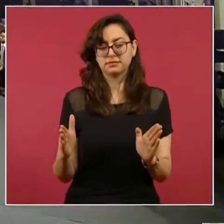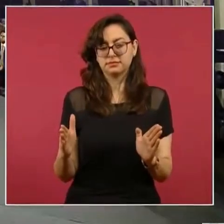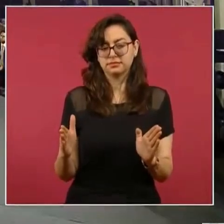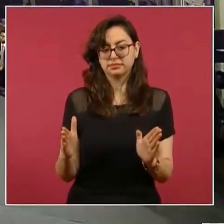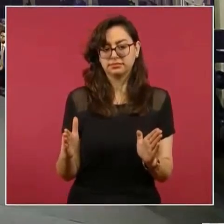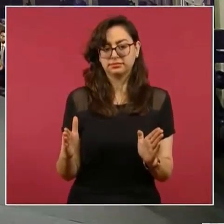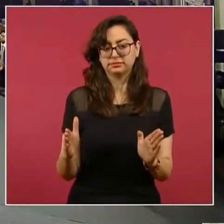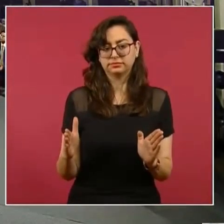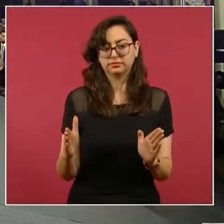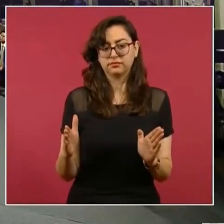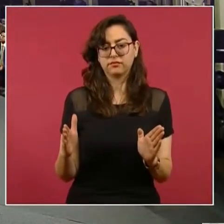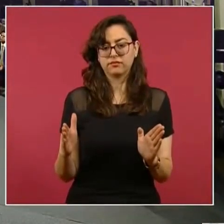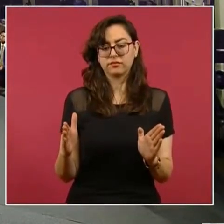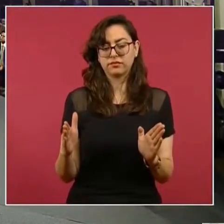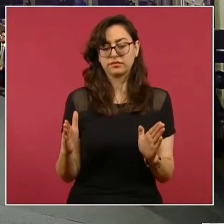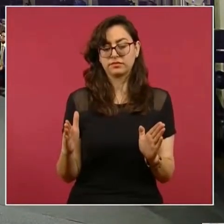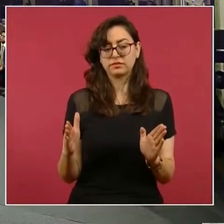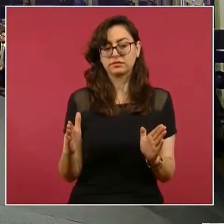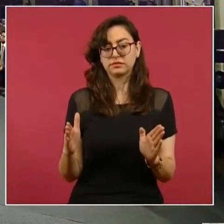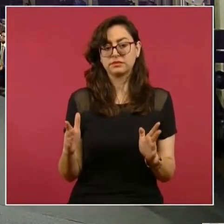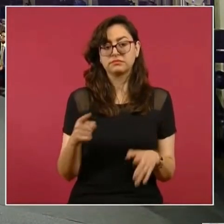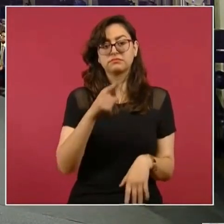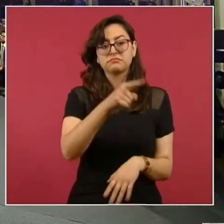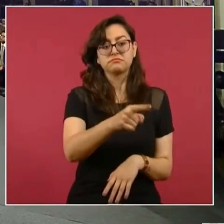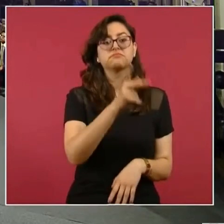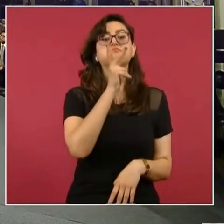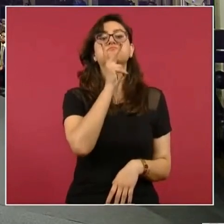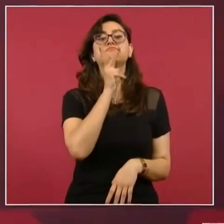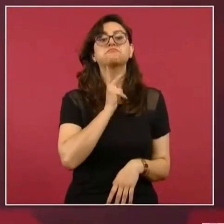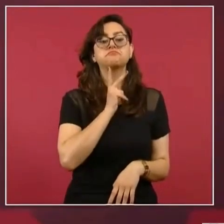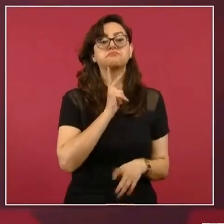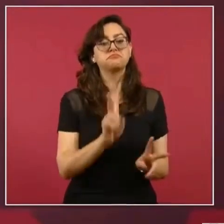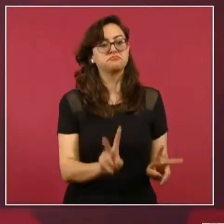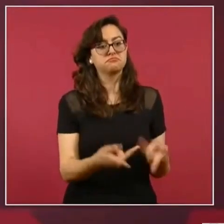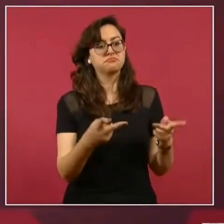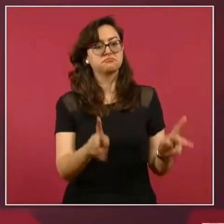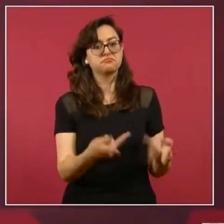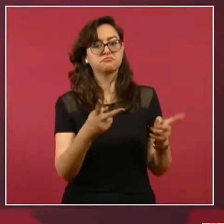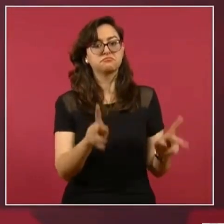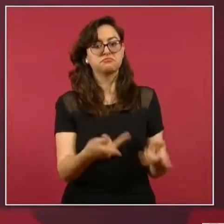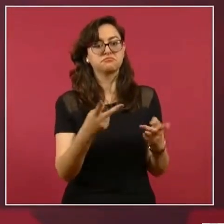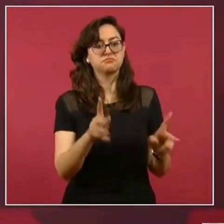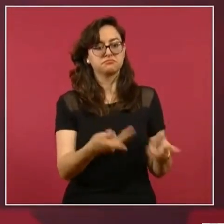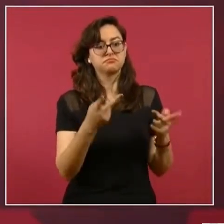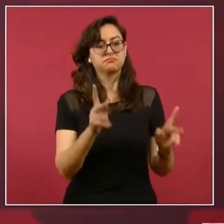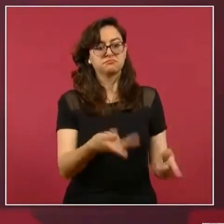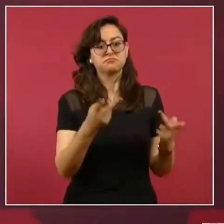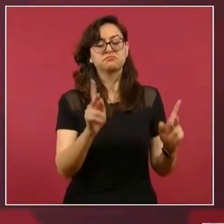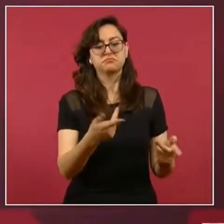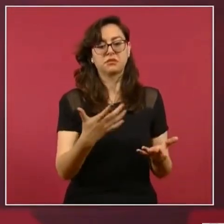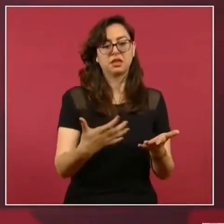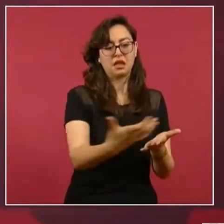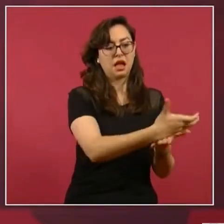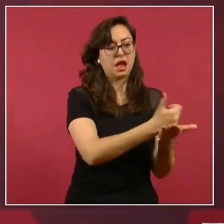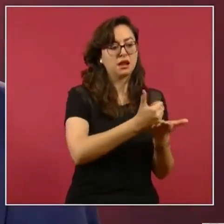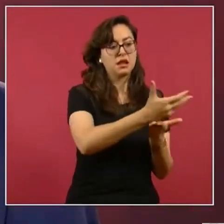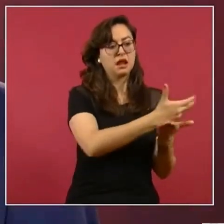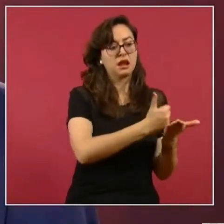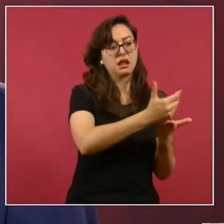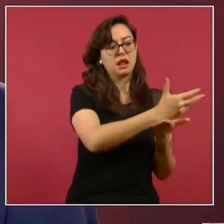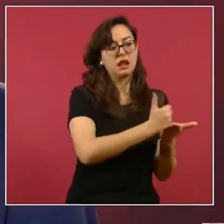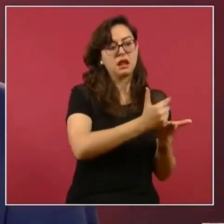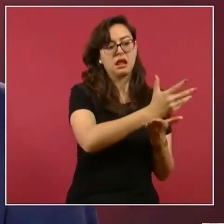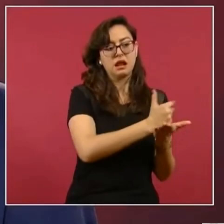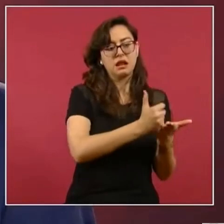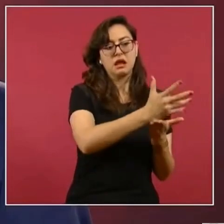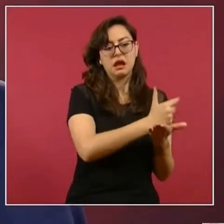que los ingresos petroleros llegaron a representar el 40% del